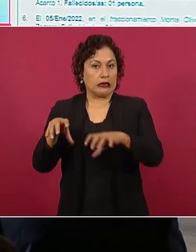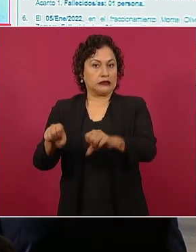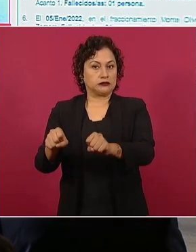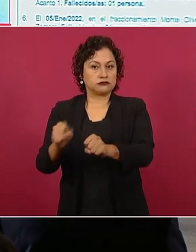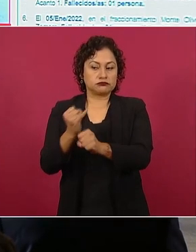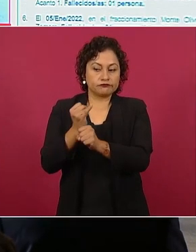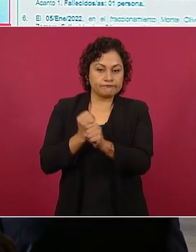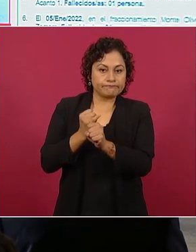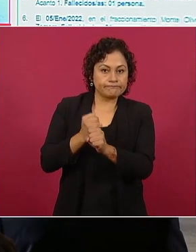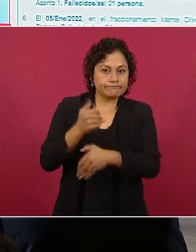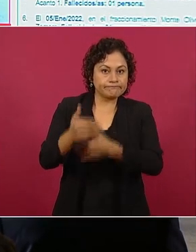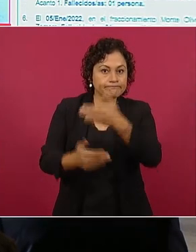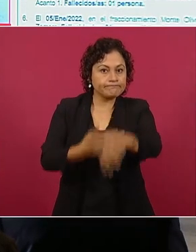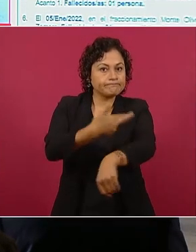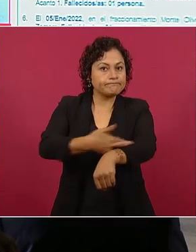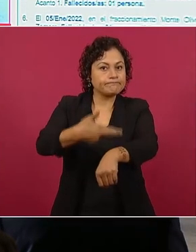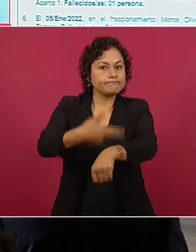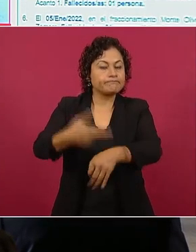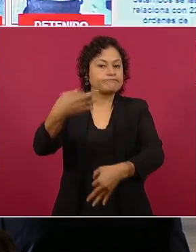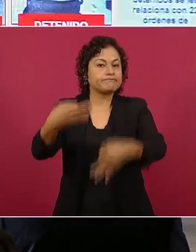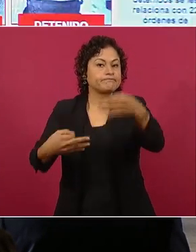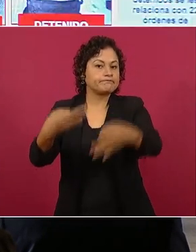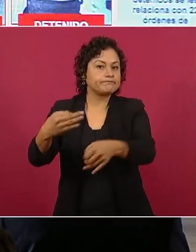para el proceso penal correspondiente.